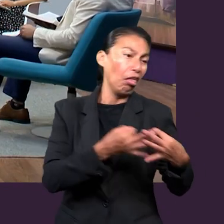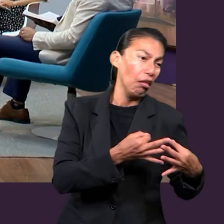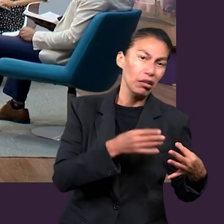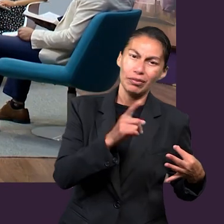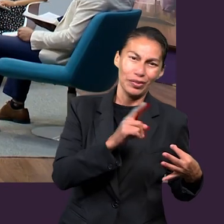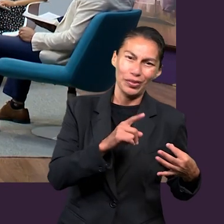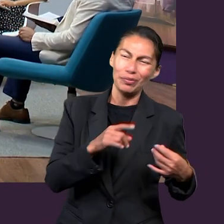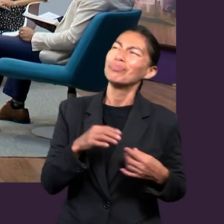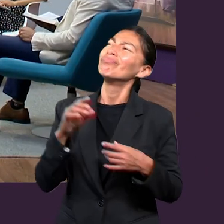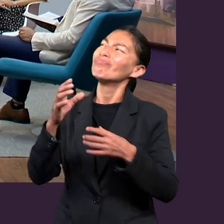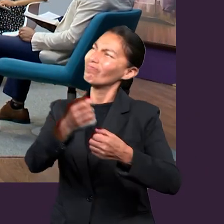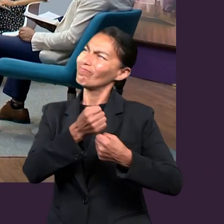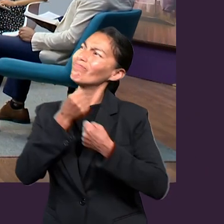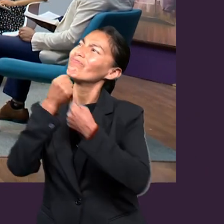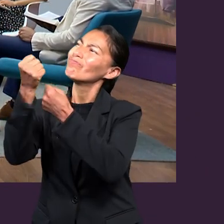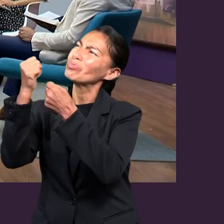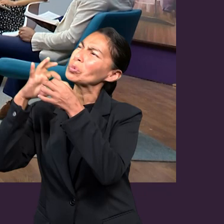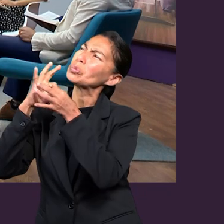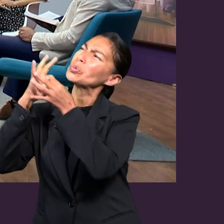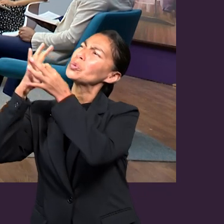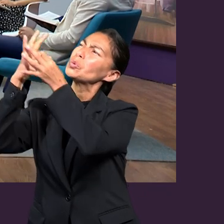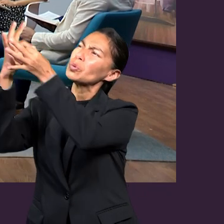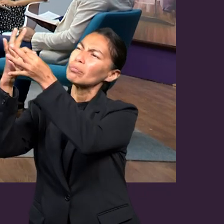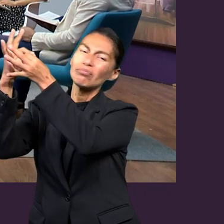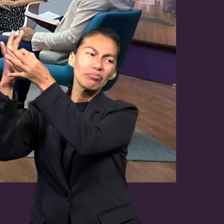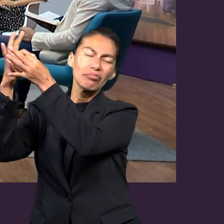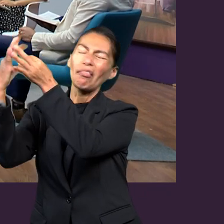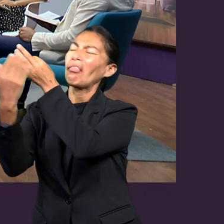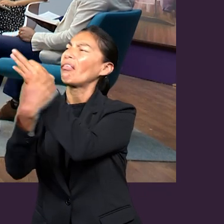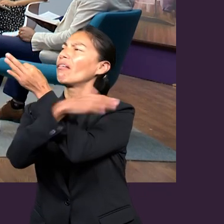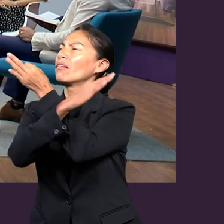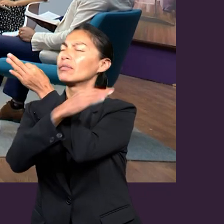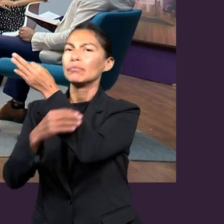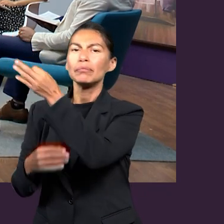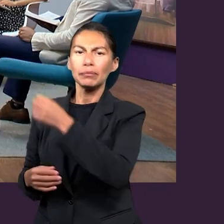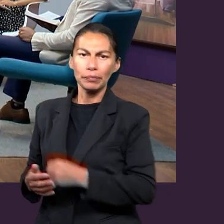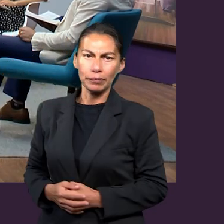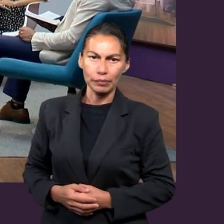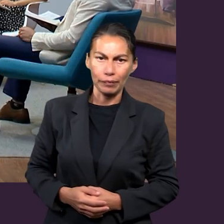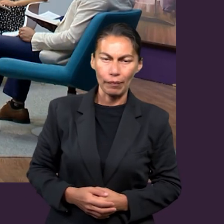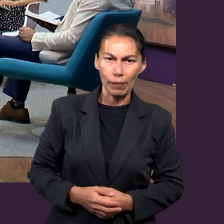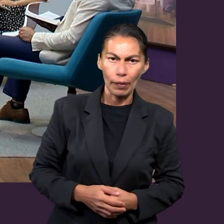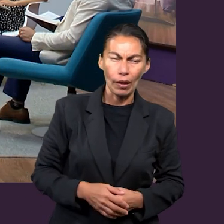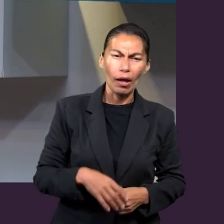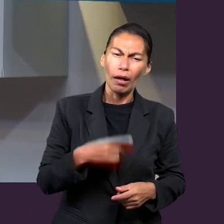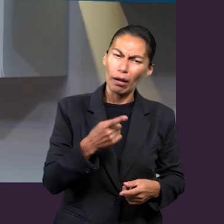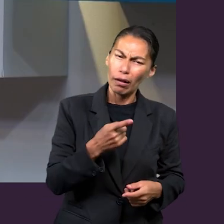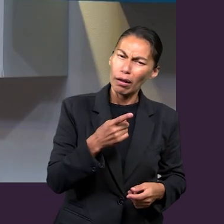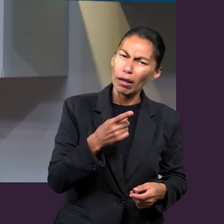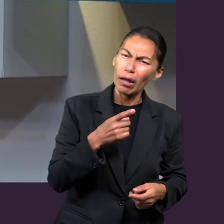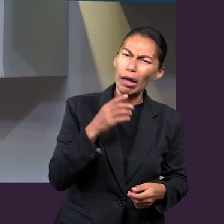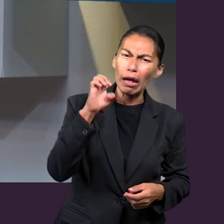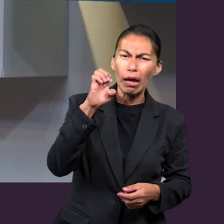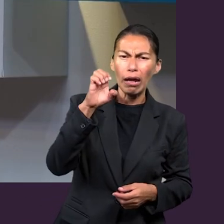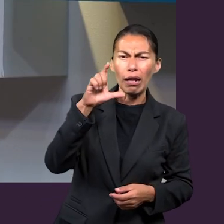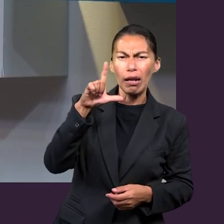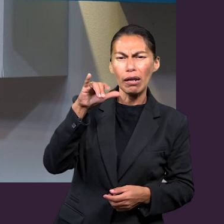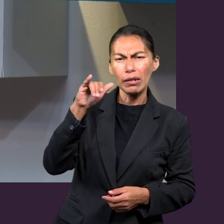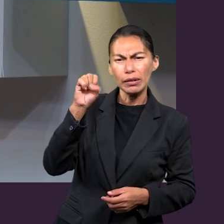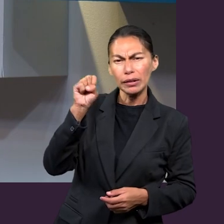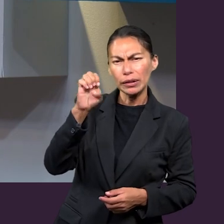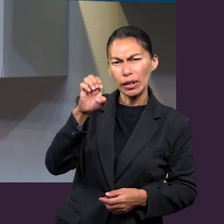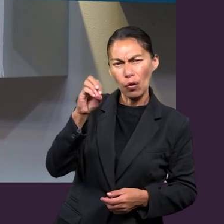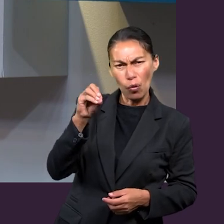hay una petición por parte del profeta Eliseo a Dios